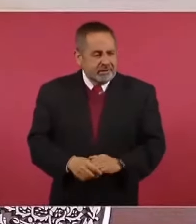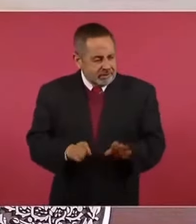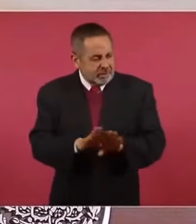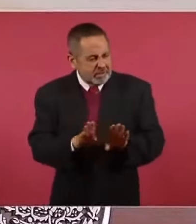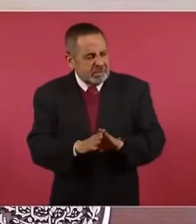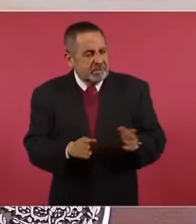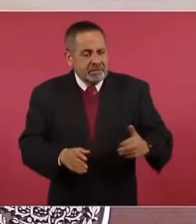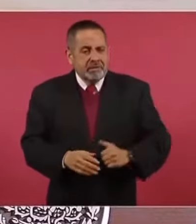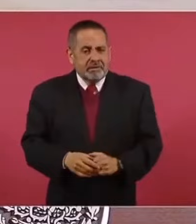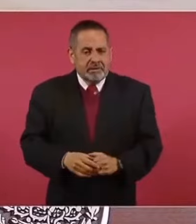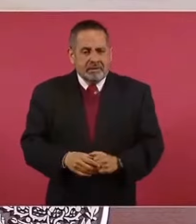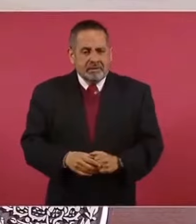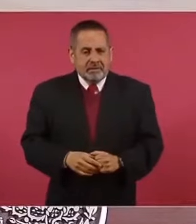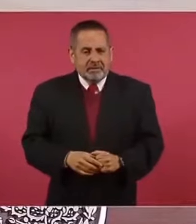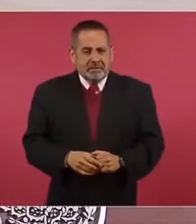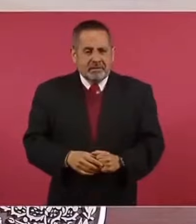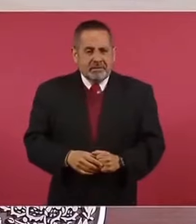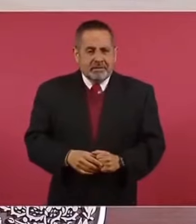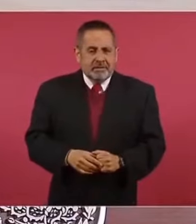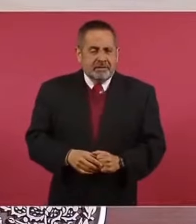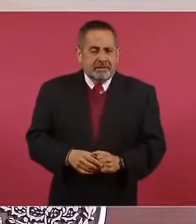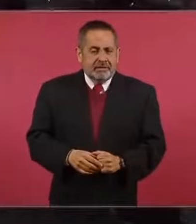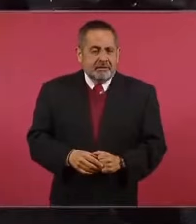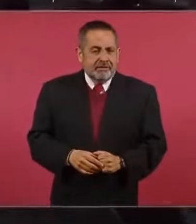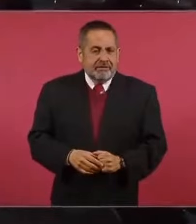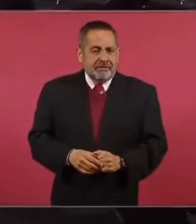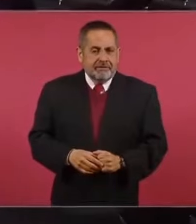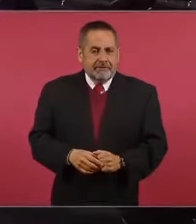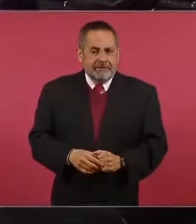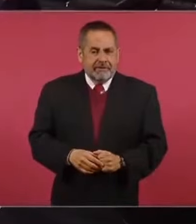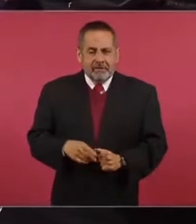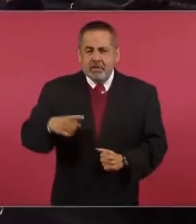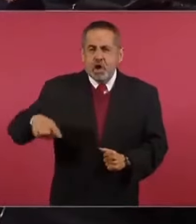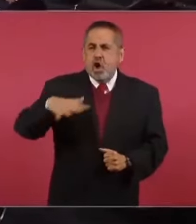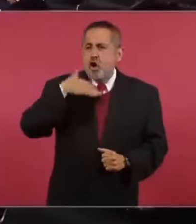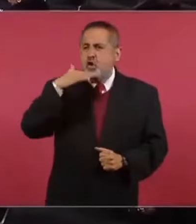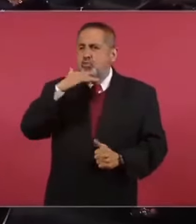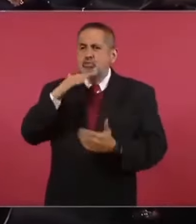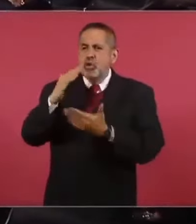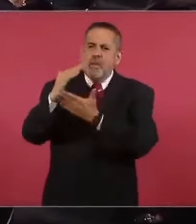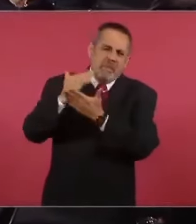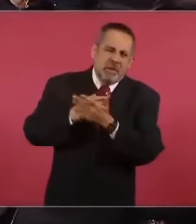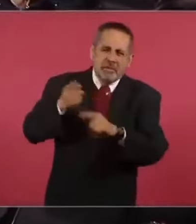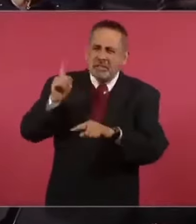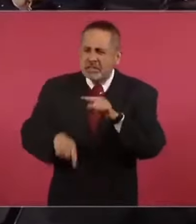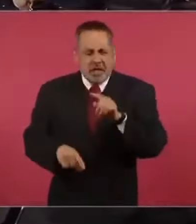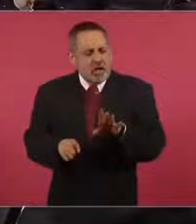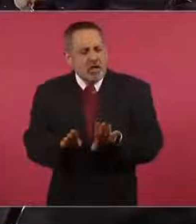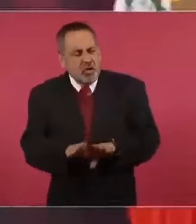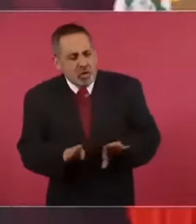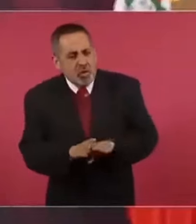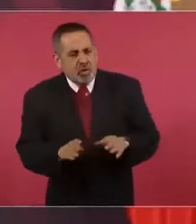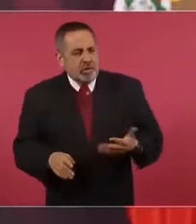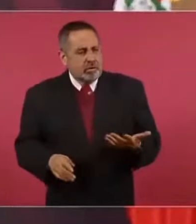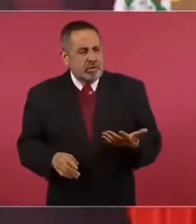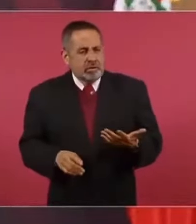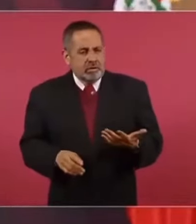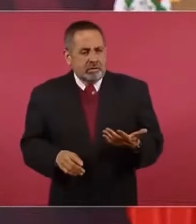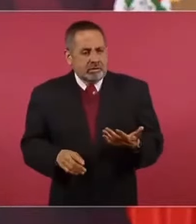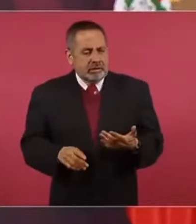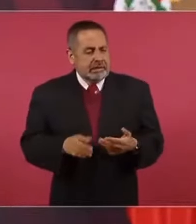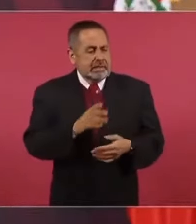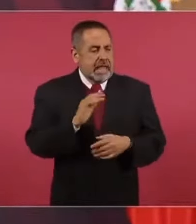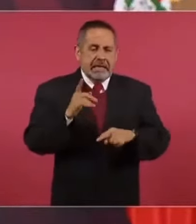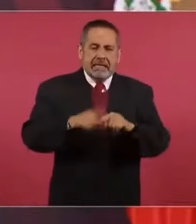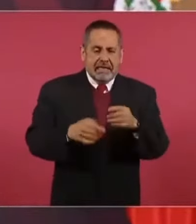Cómo se va a combatir la corrupción y ya no va haber el clan